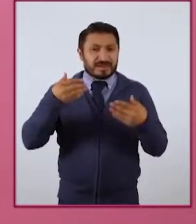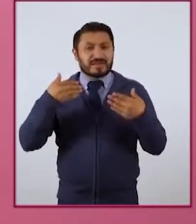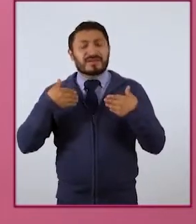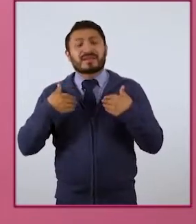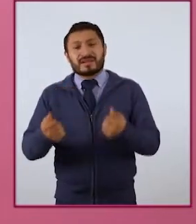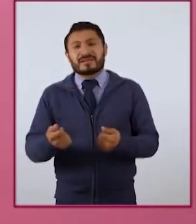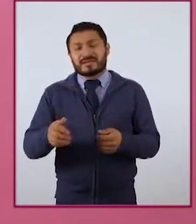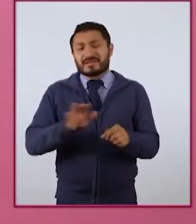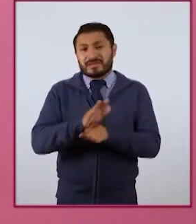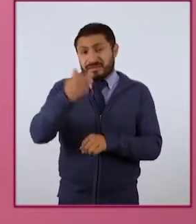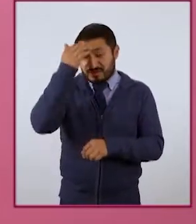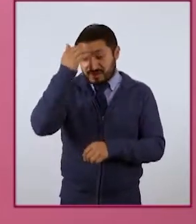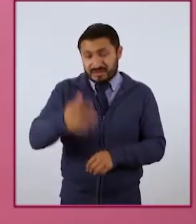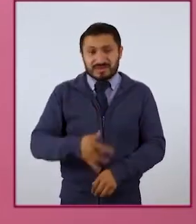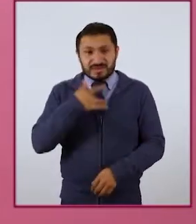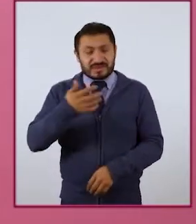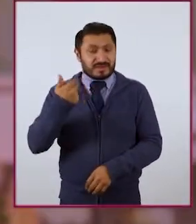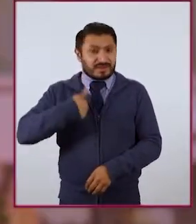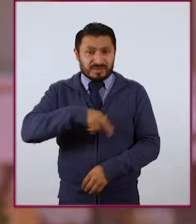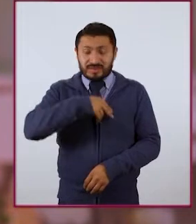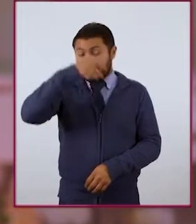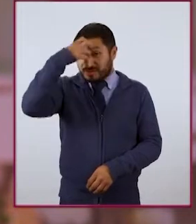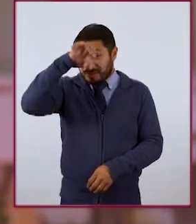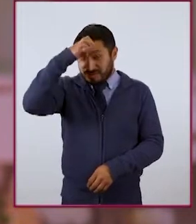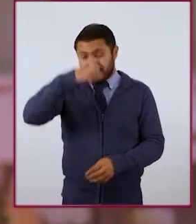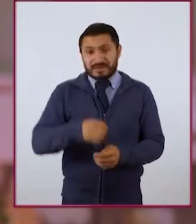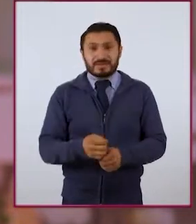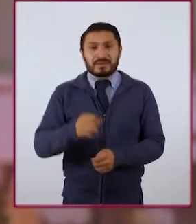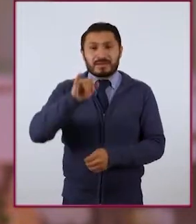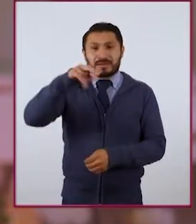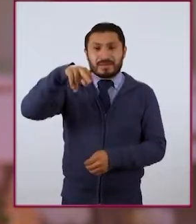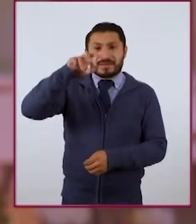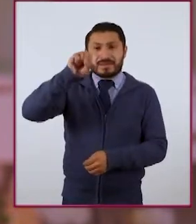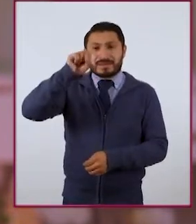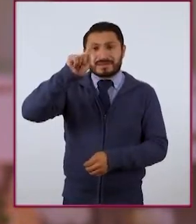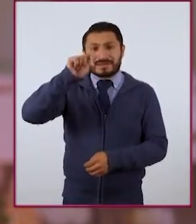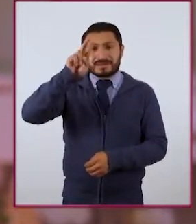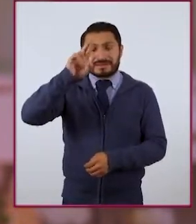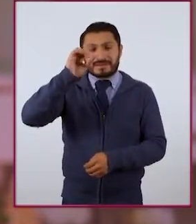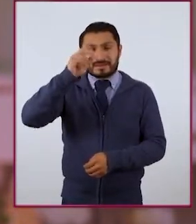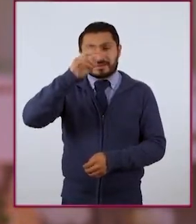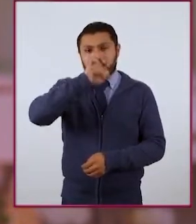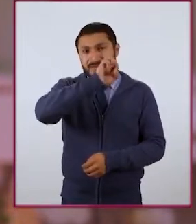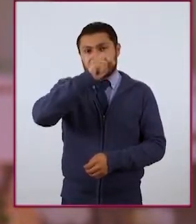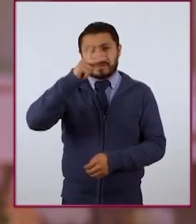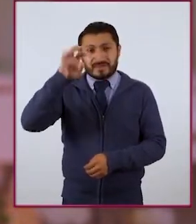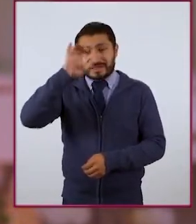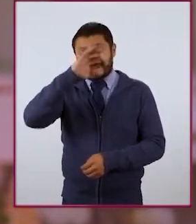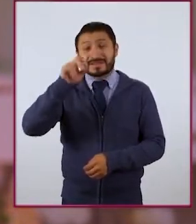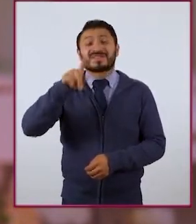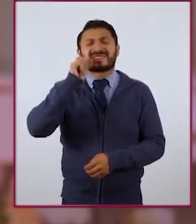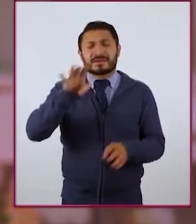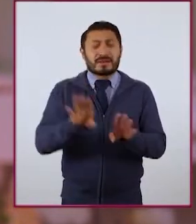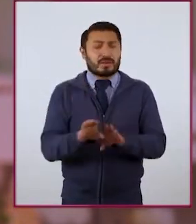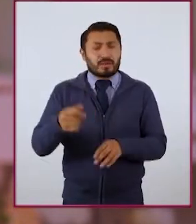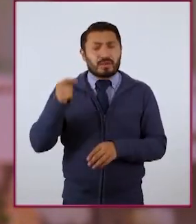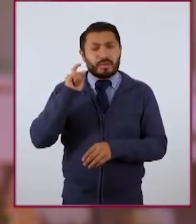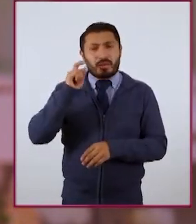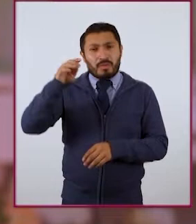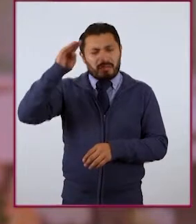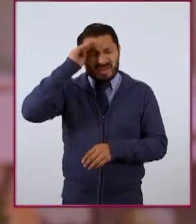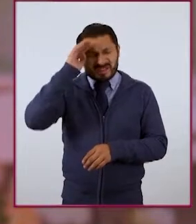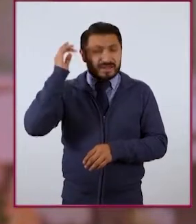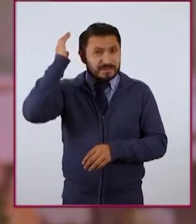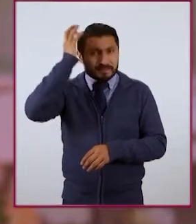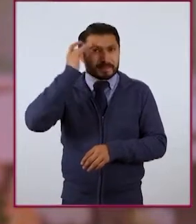desde nuestra propia experiencia. La introspección es el acto de autoconciencia que implica pensar y analizar nuestros propios